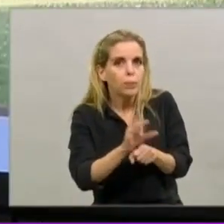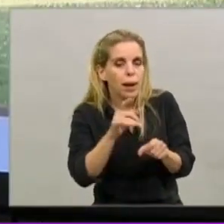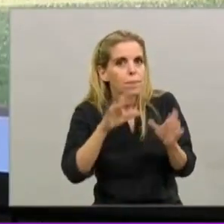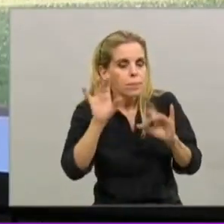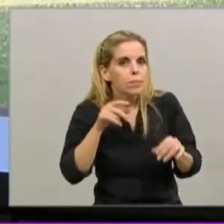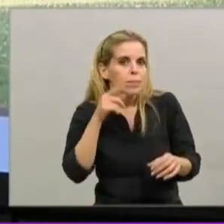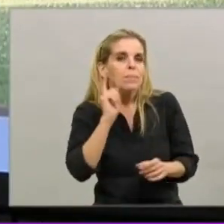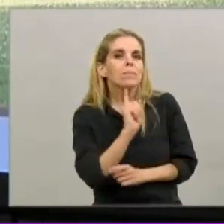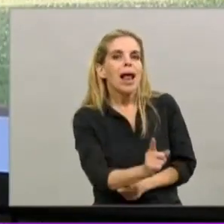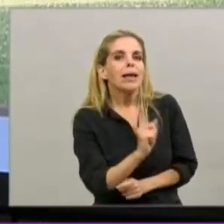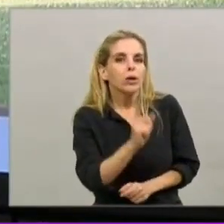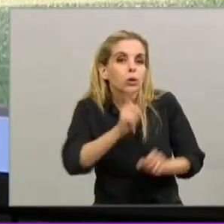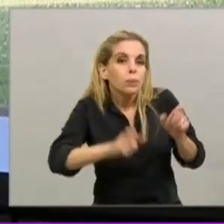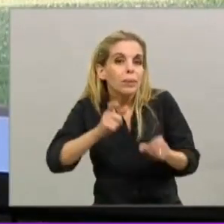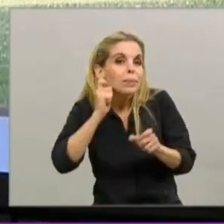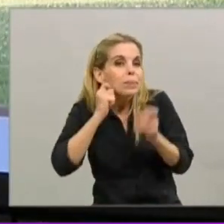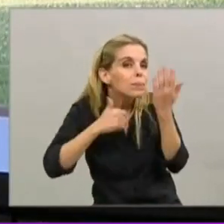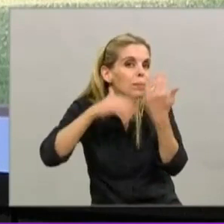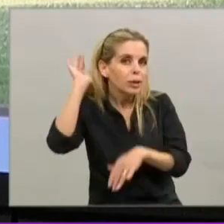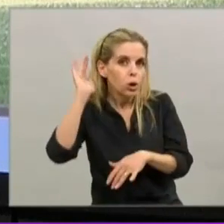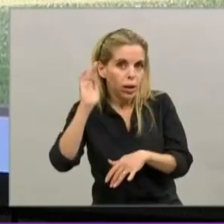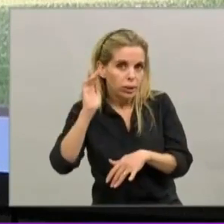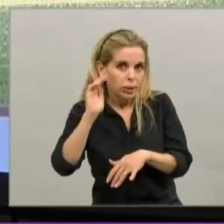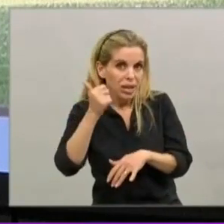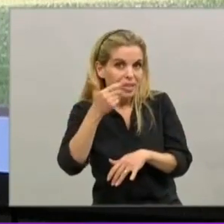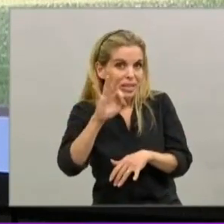adultos mayores y a quienes tienen otra enfermedad.